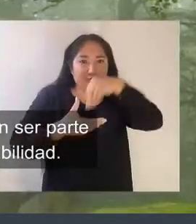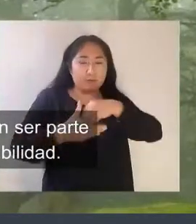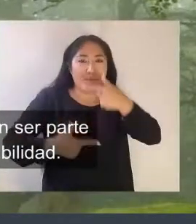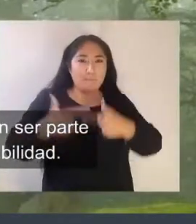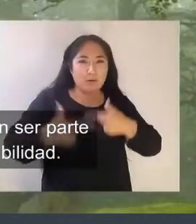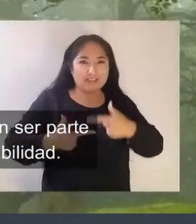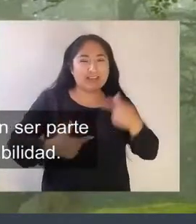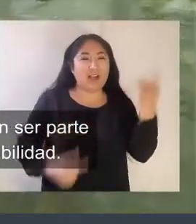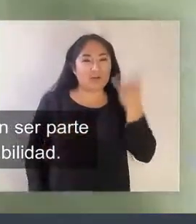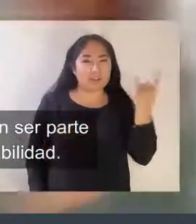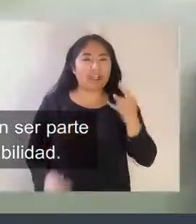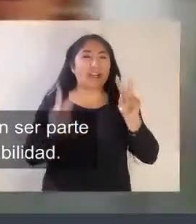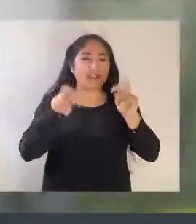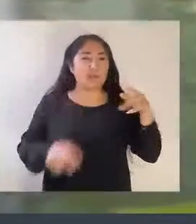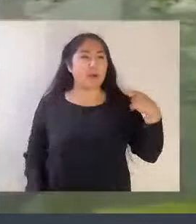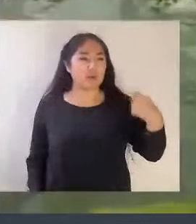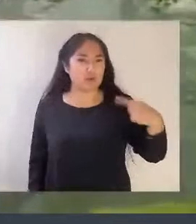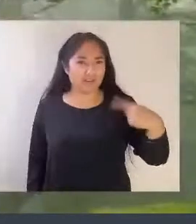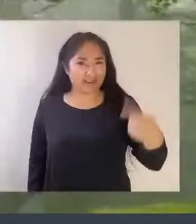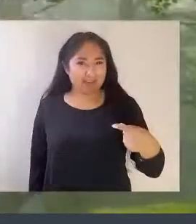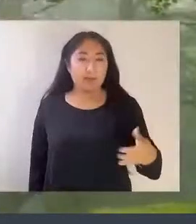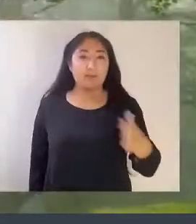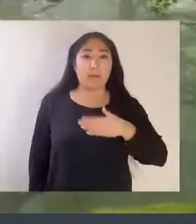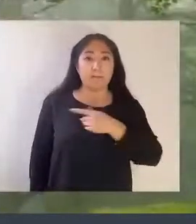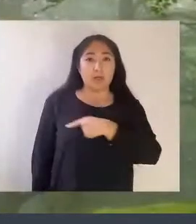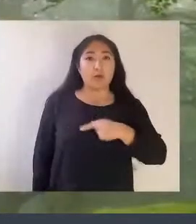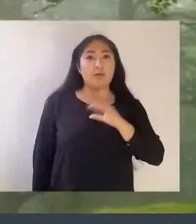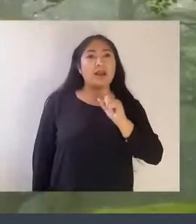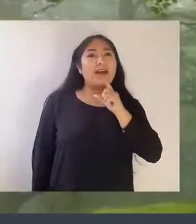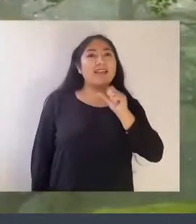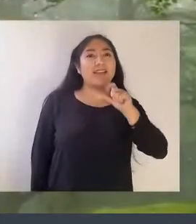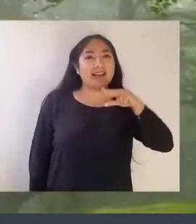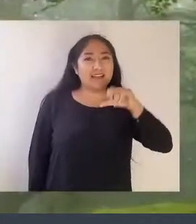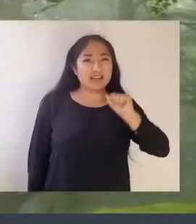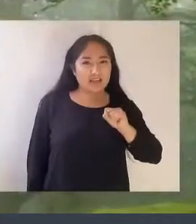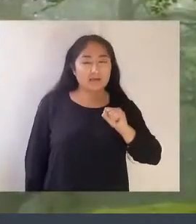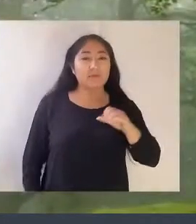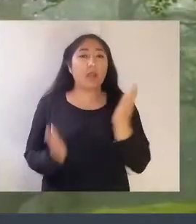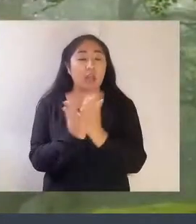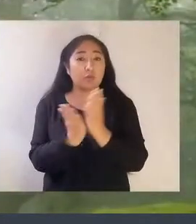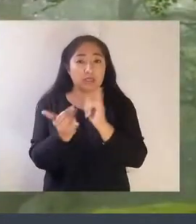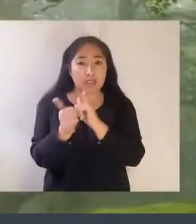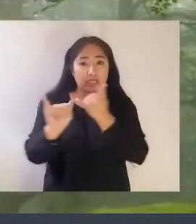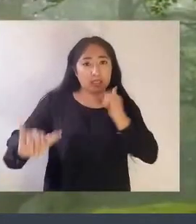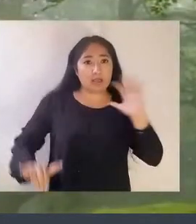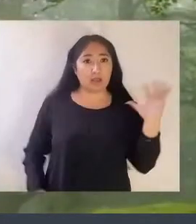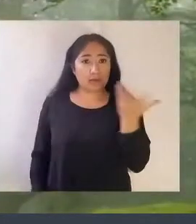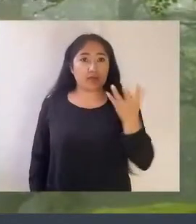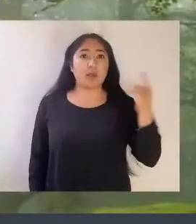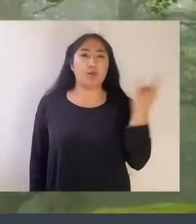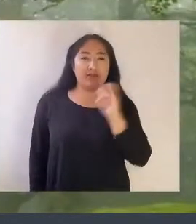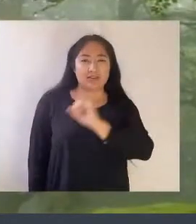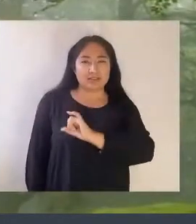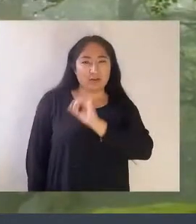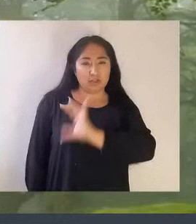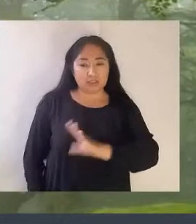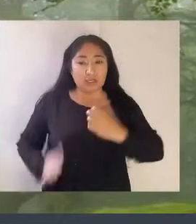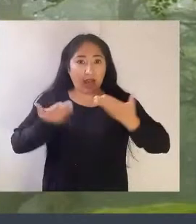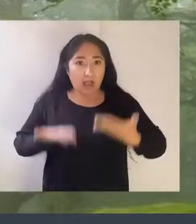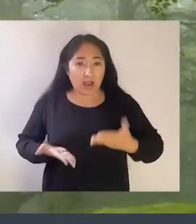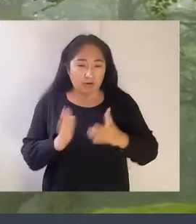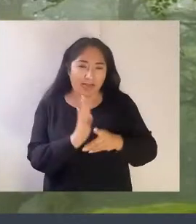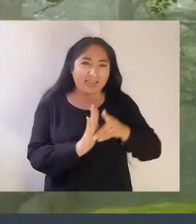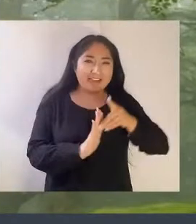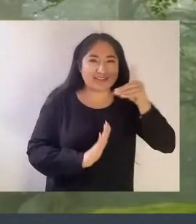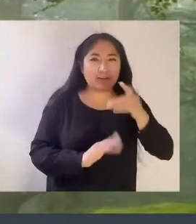en torno a la sustentabilidad mi nombre es Catalina Higueras estudiante de ingeniería ambiental de la USACH actualmente me encuentro desarrollando